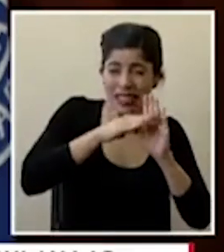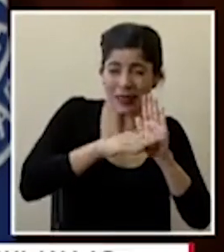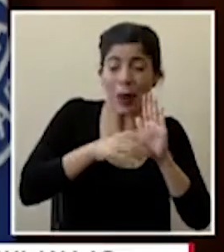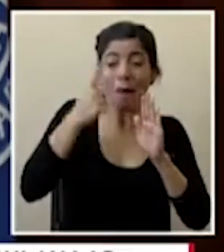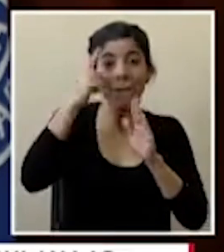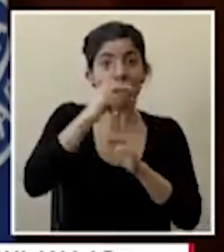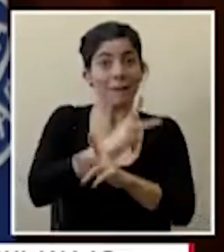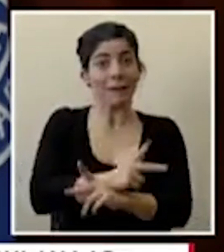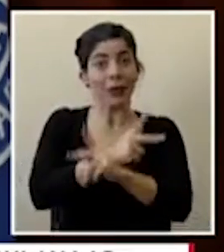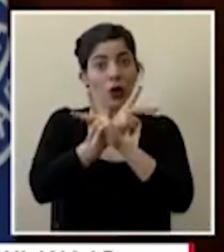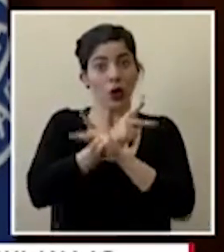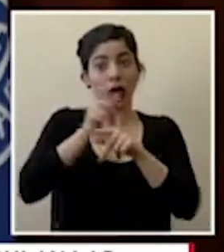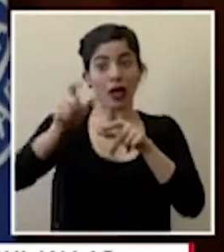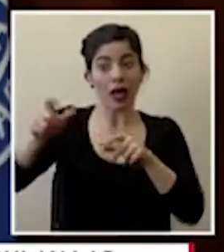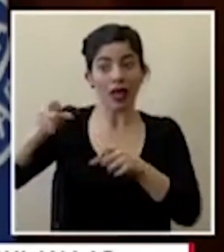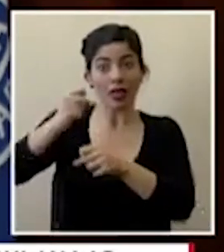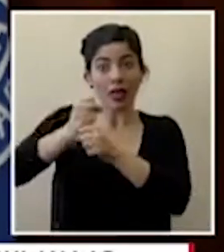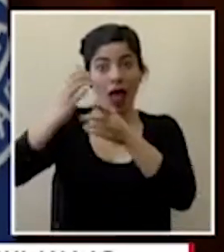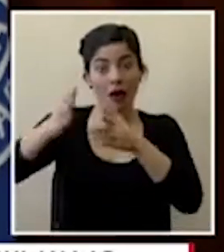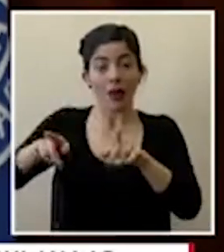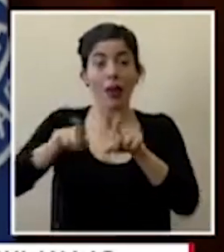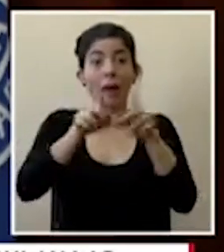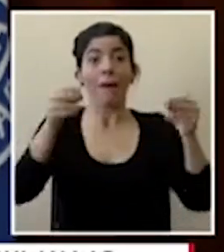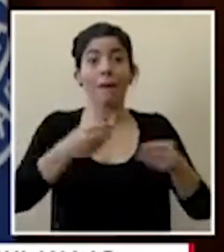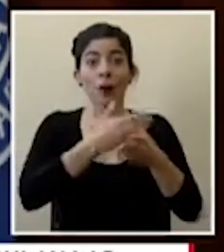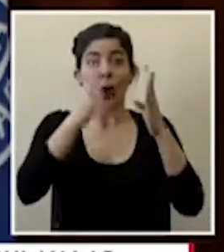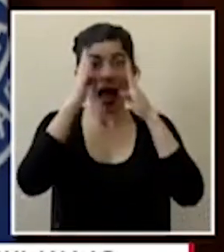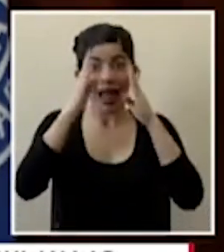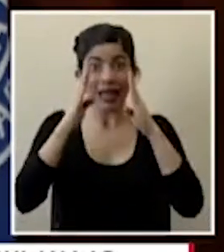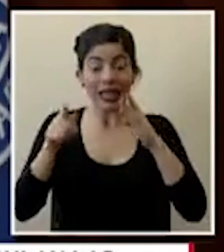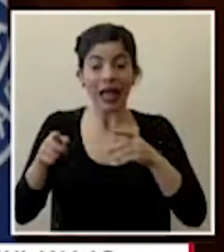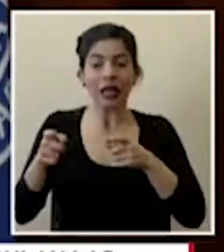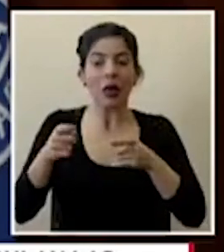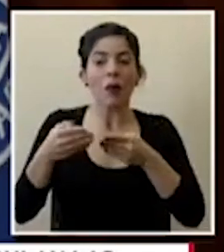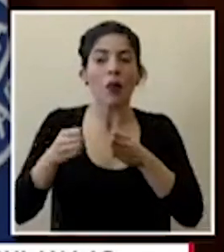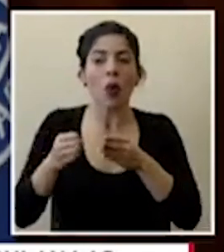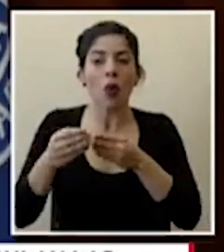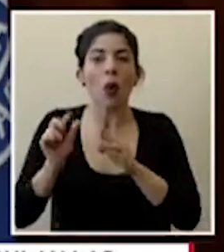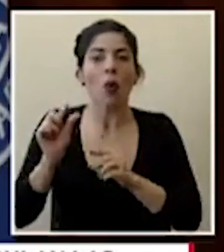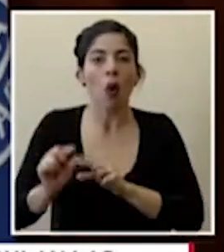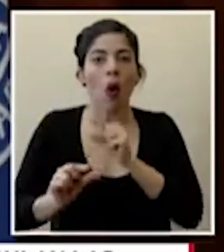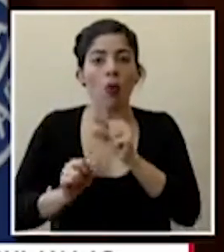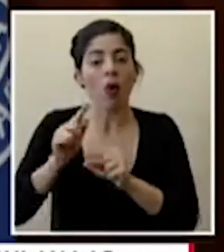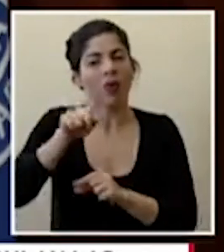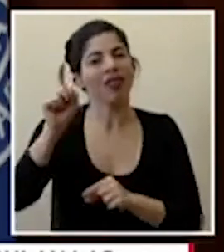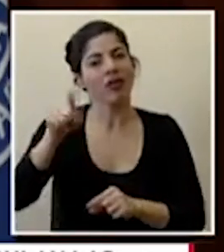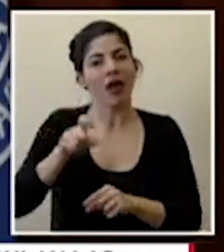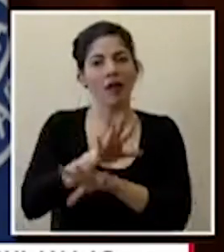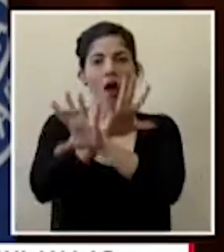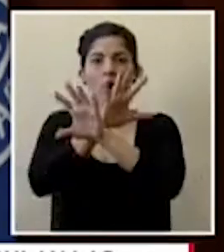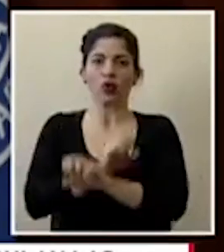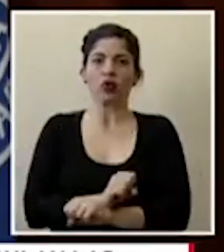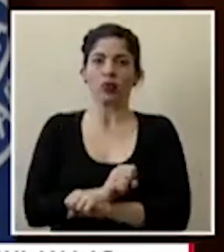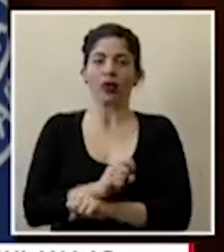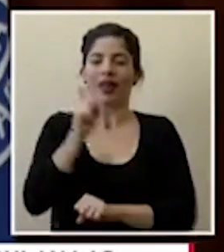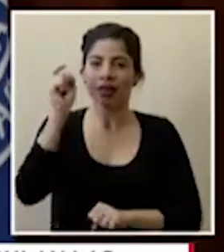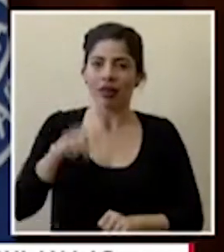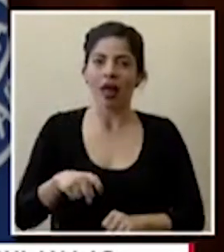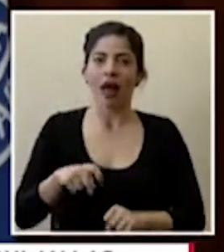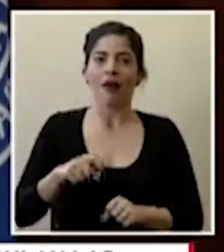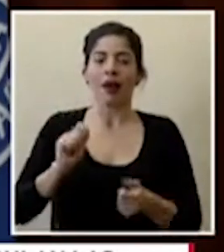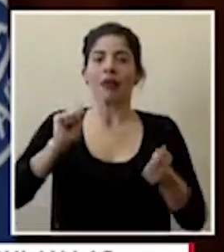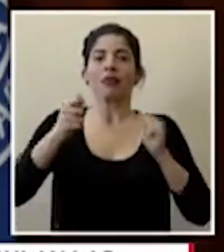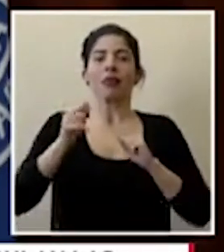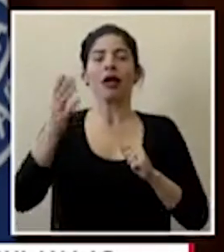proteger tanto a los trabajadores como el público que se atiende eso es algo que tenemos que acostumbrarnos que tenemos que entrar en ese